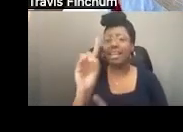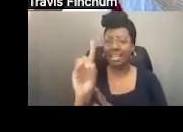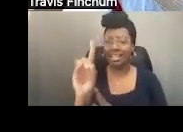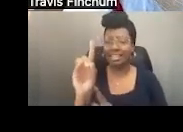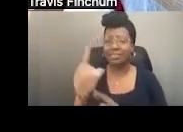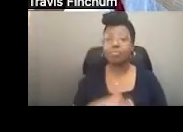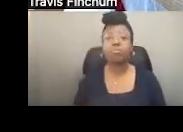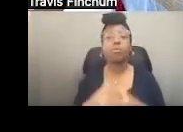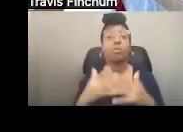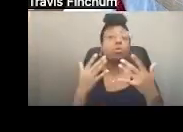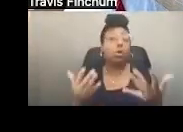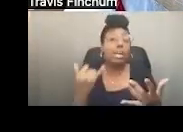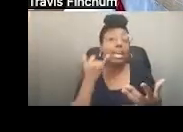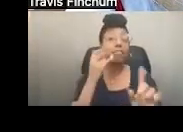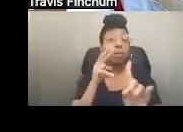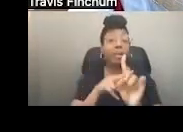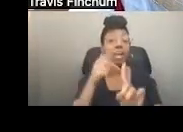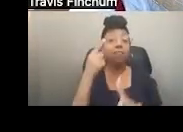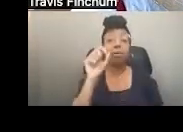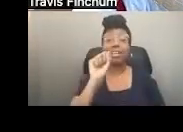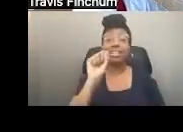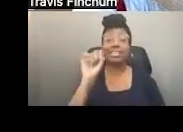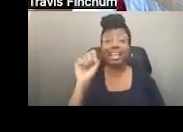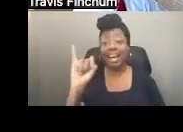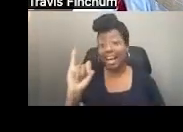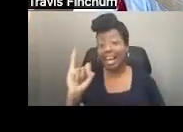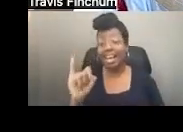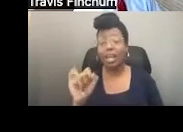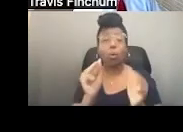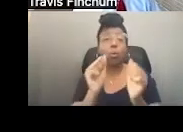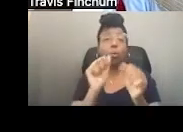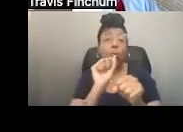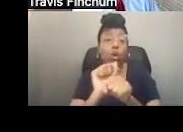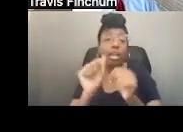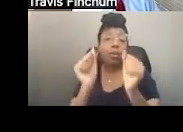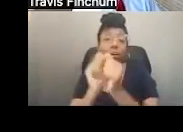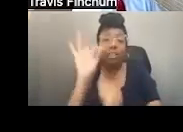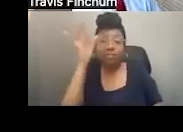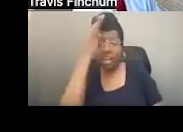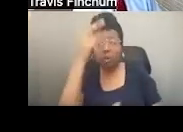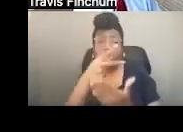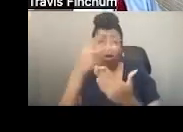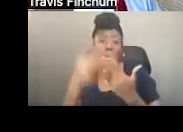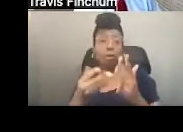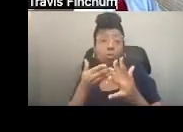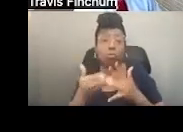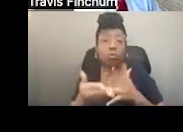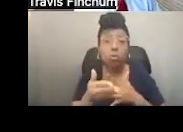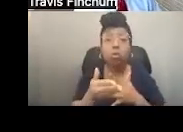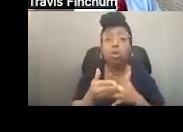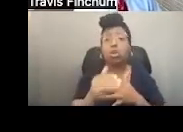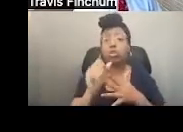Entonces, frecuentemente estamos solamente aplicando para el SSI, trabajando con un programa federal por medio del seguro social